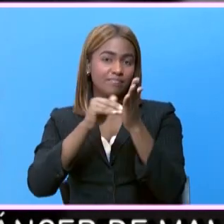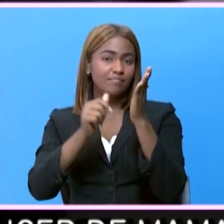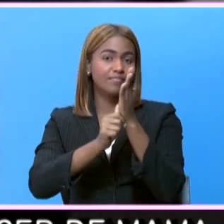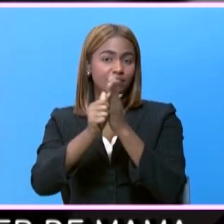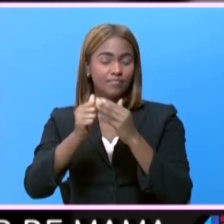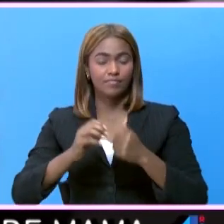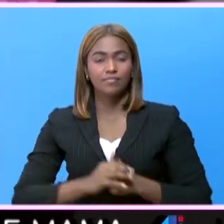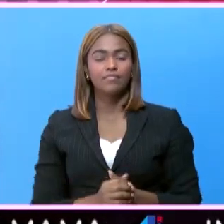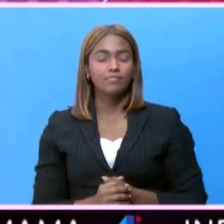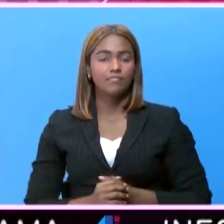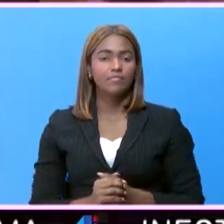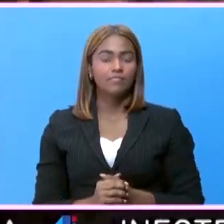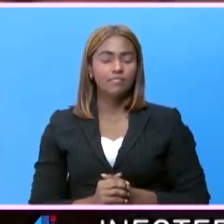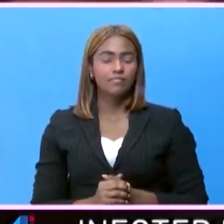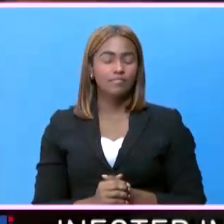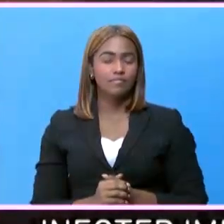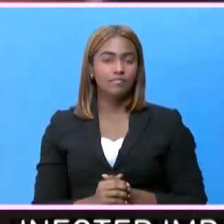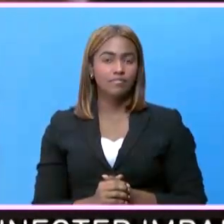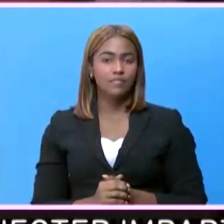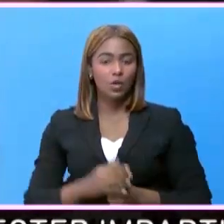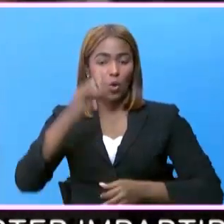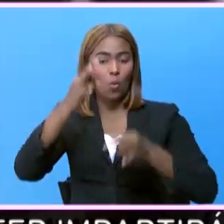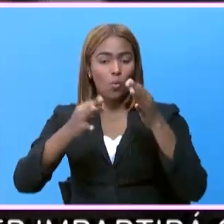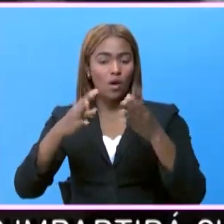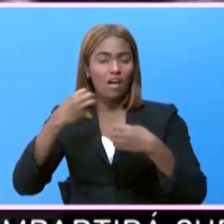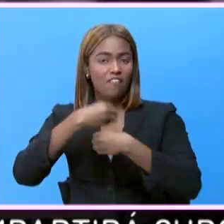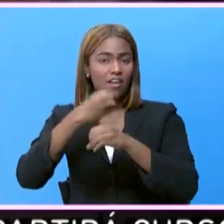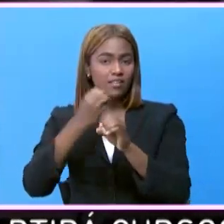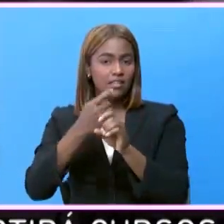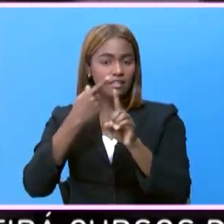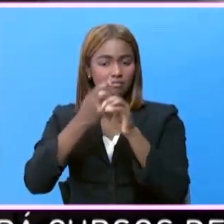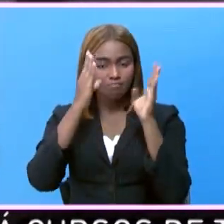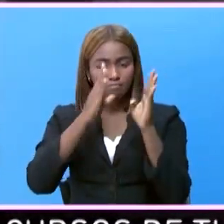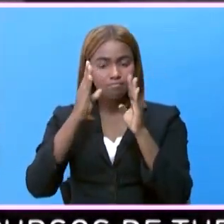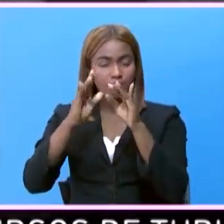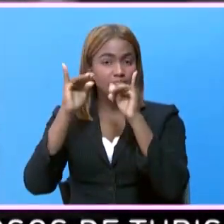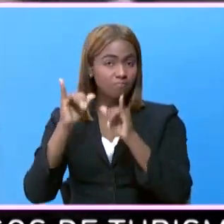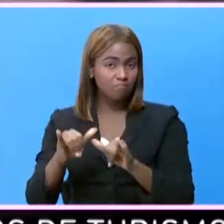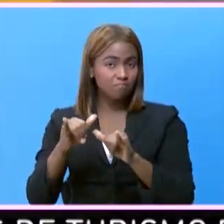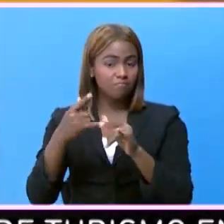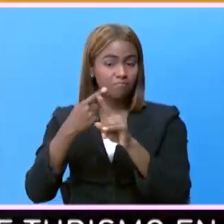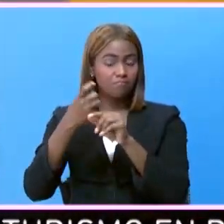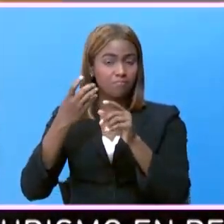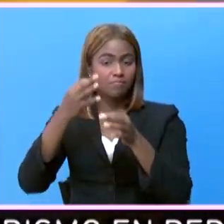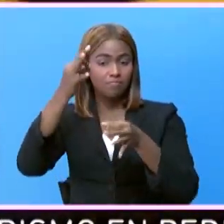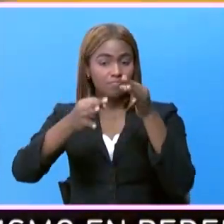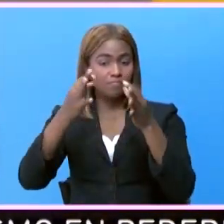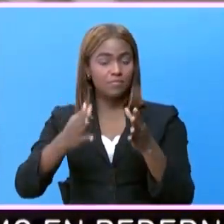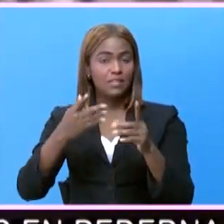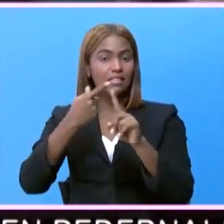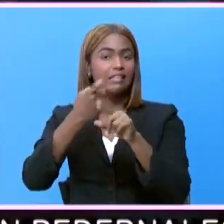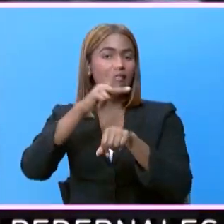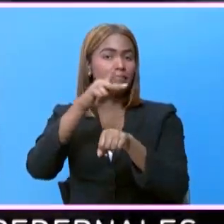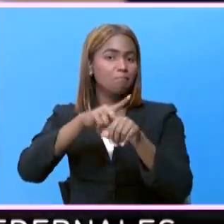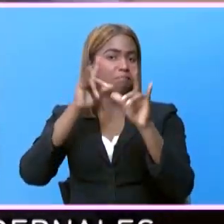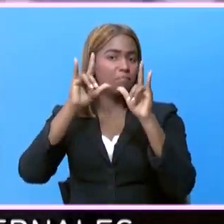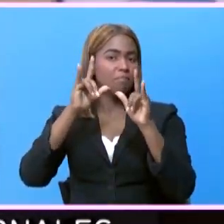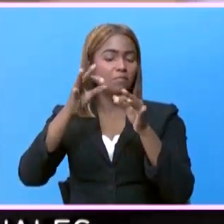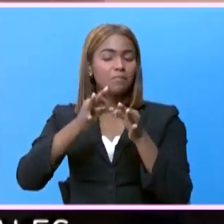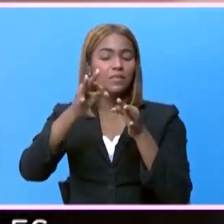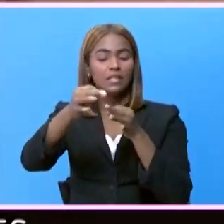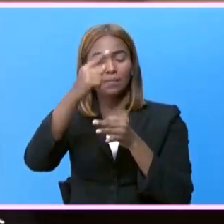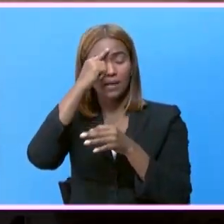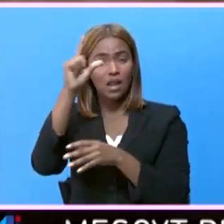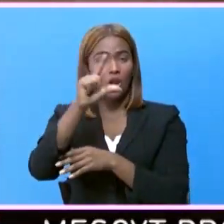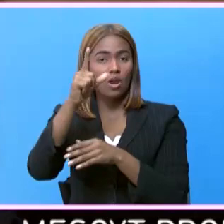dólares. Un juez de la Oficina Judicial de Atención Permanente del Distrito Judicial de Santiago aplazó para el